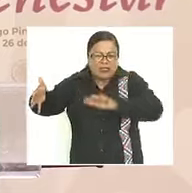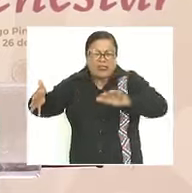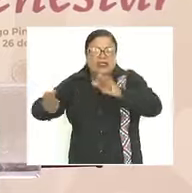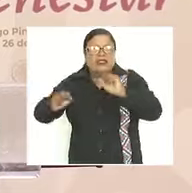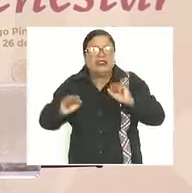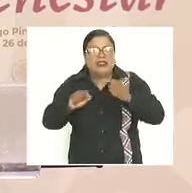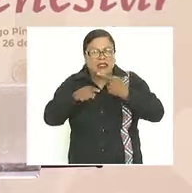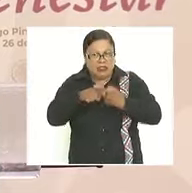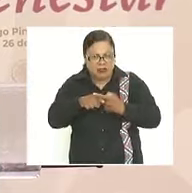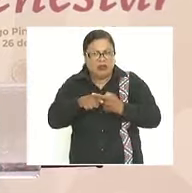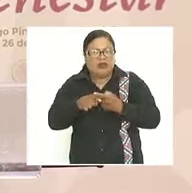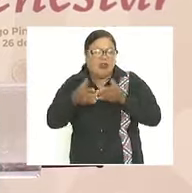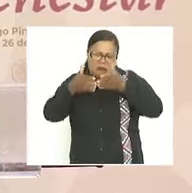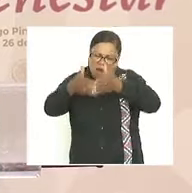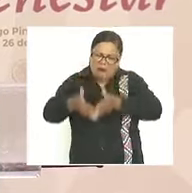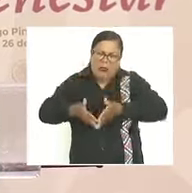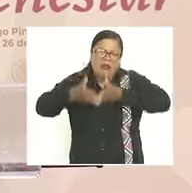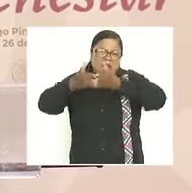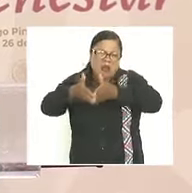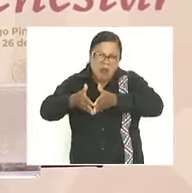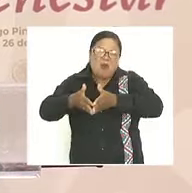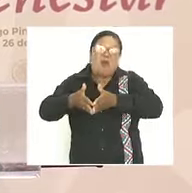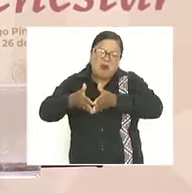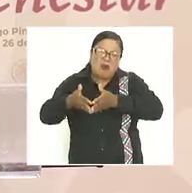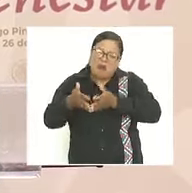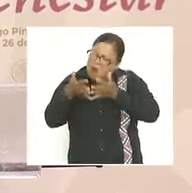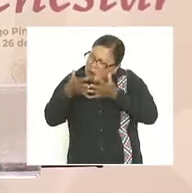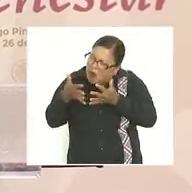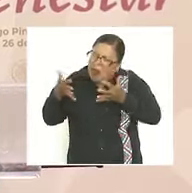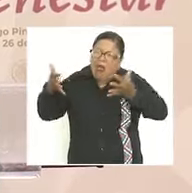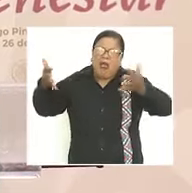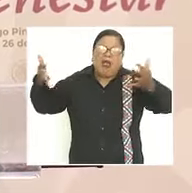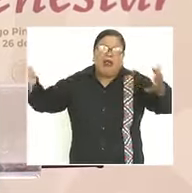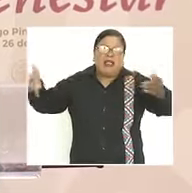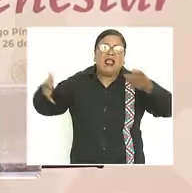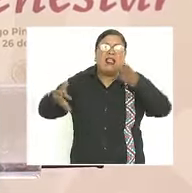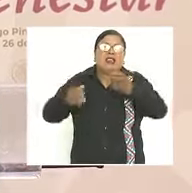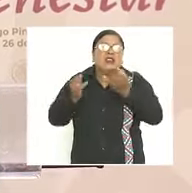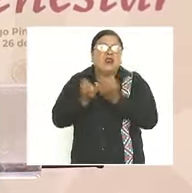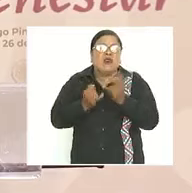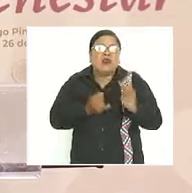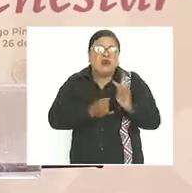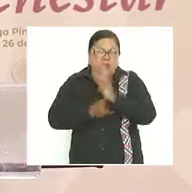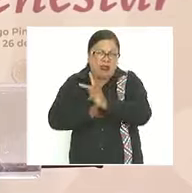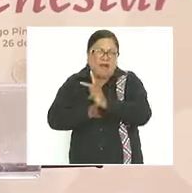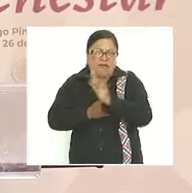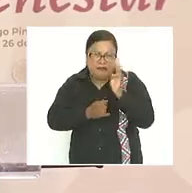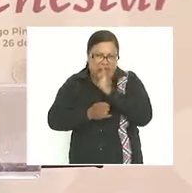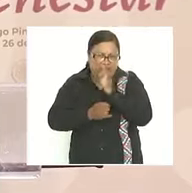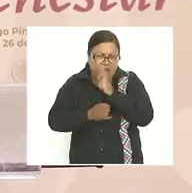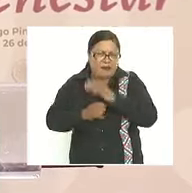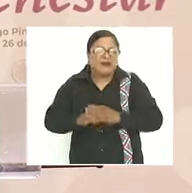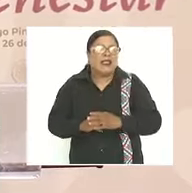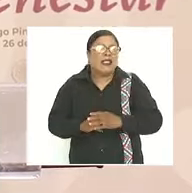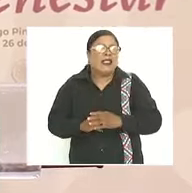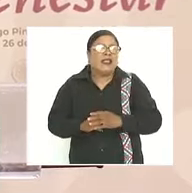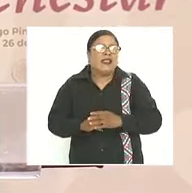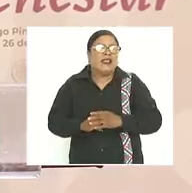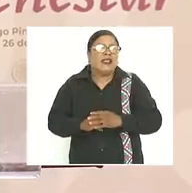barcos muy grandes y va a ser un puerto como el de Manzanillo de